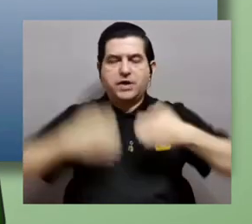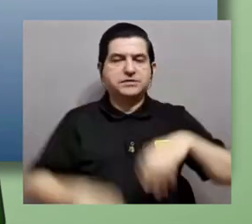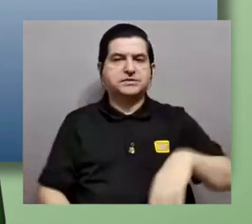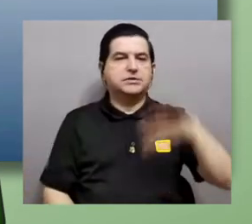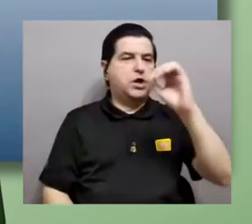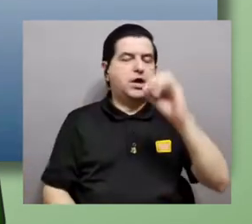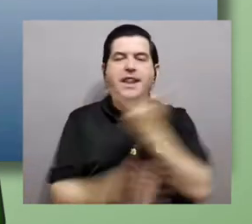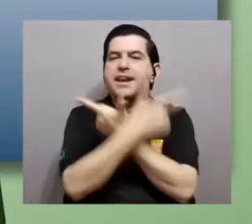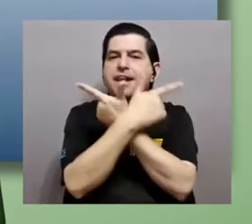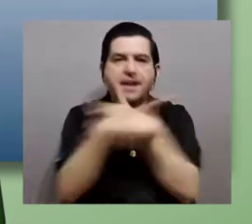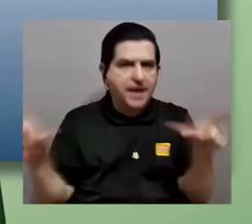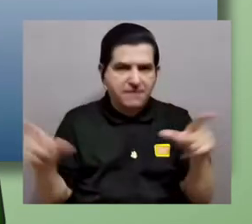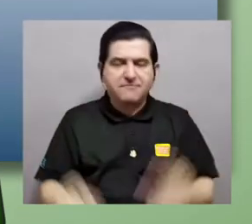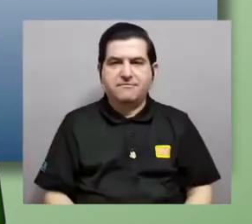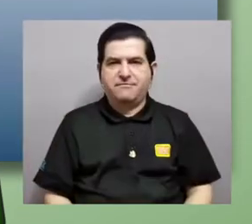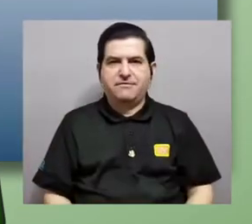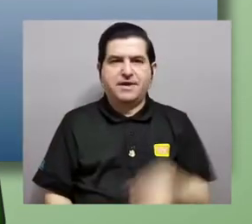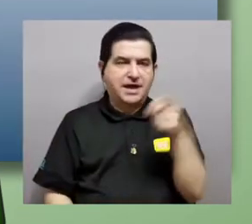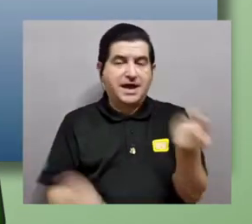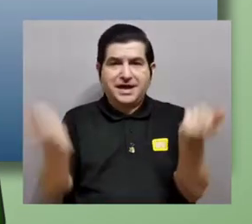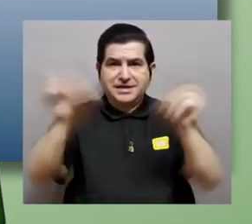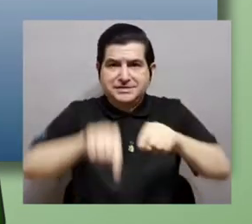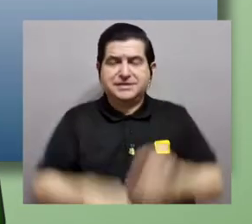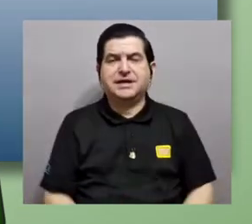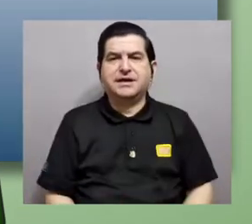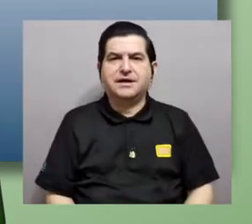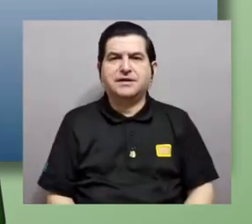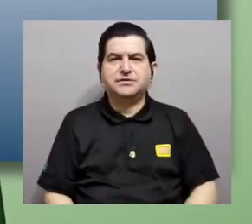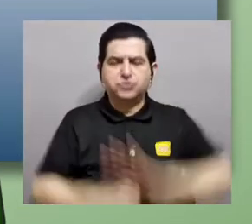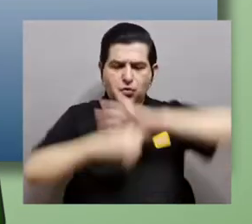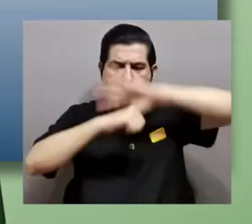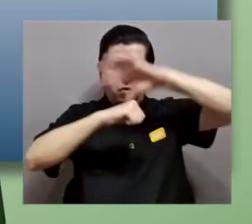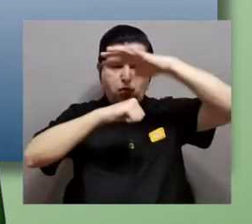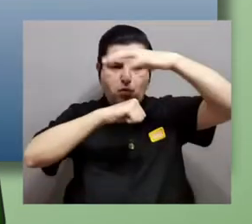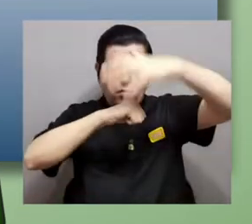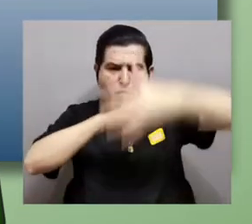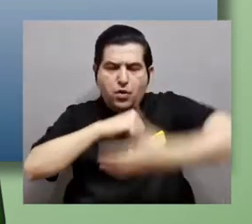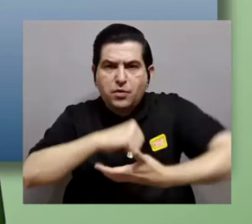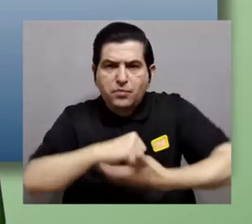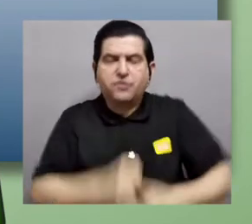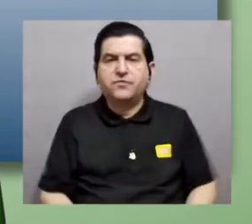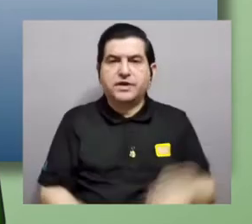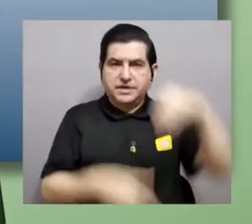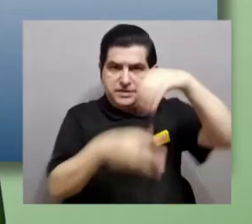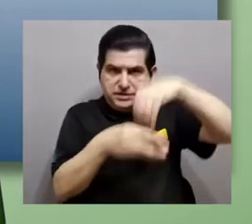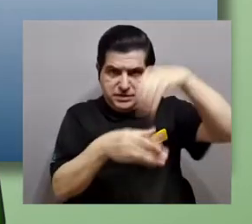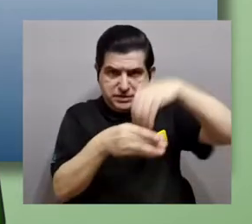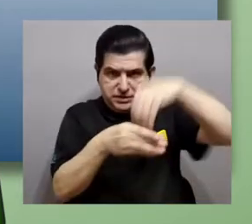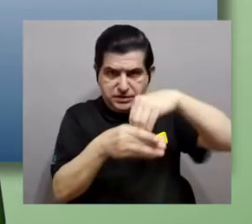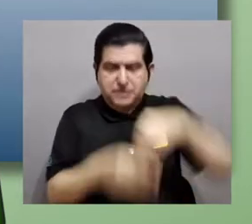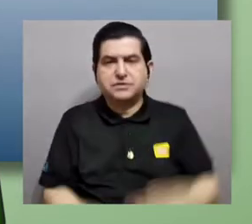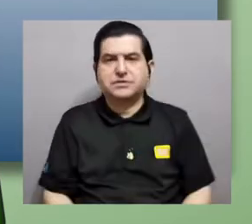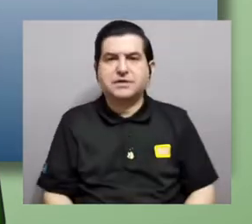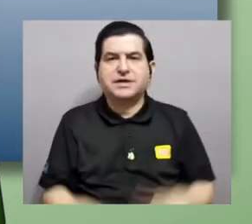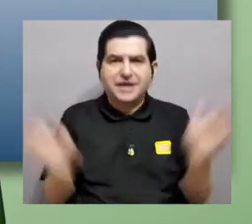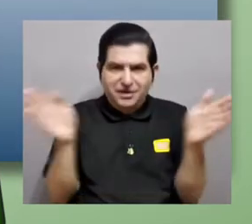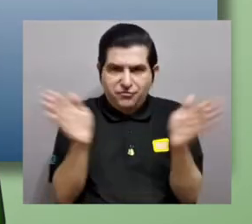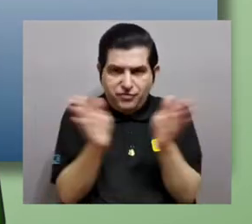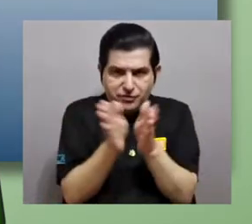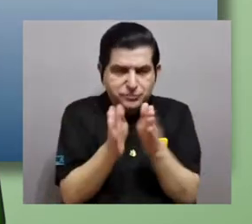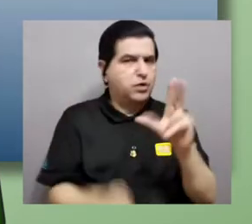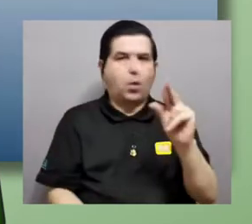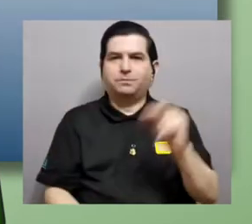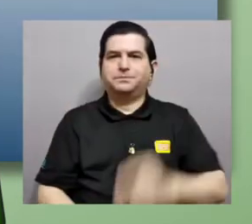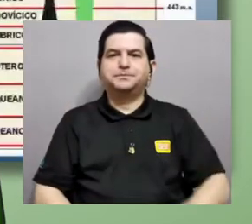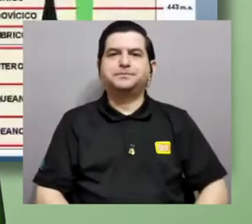oxígeno libre, o sea, una atmósfera compuesta por estos componentes, o sea, una atmósfera reductora.